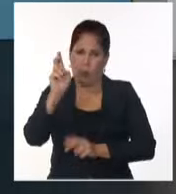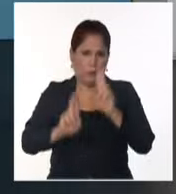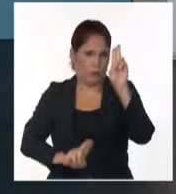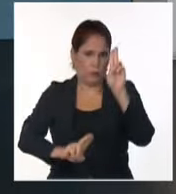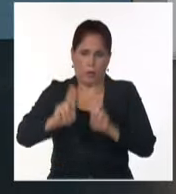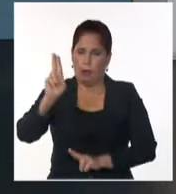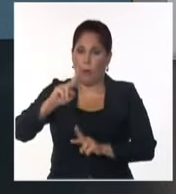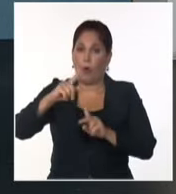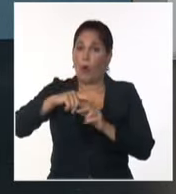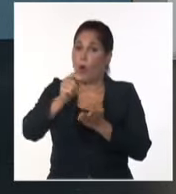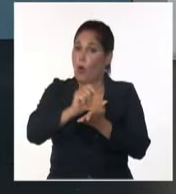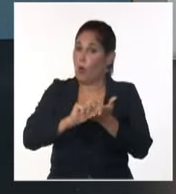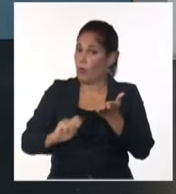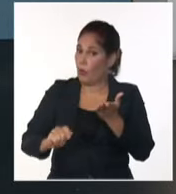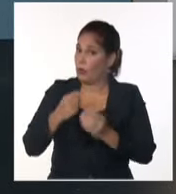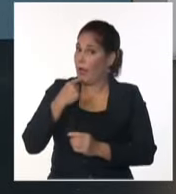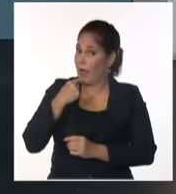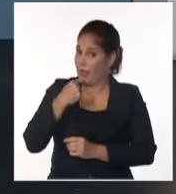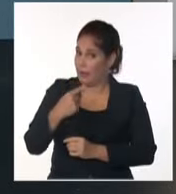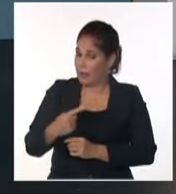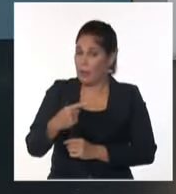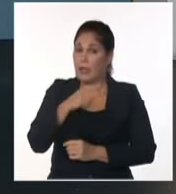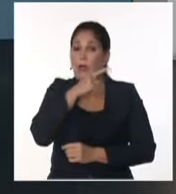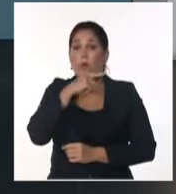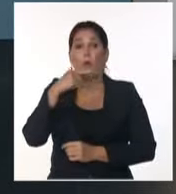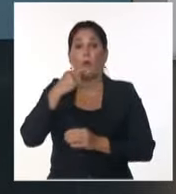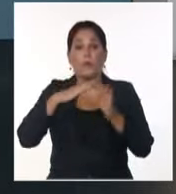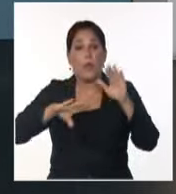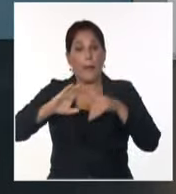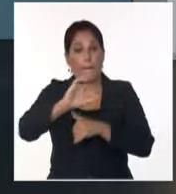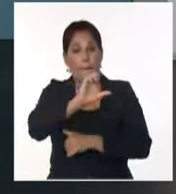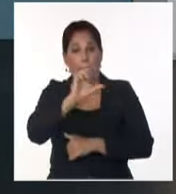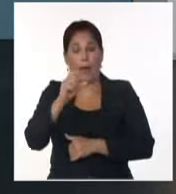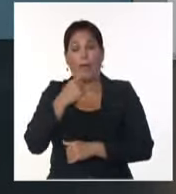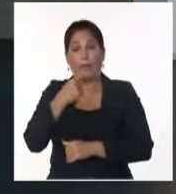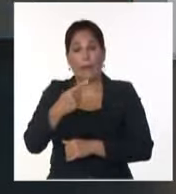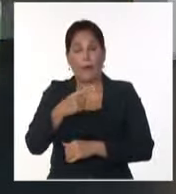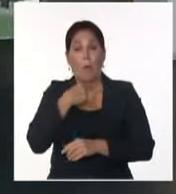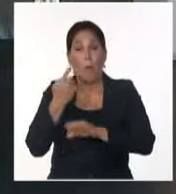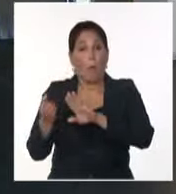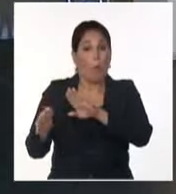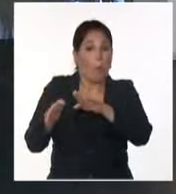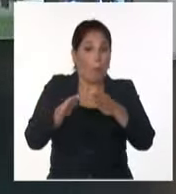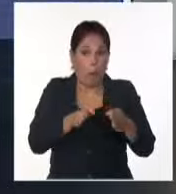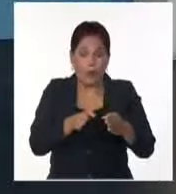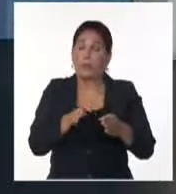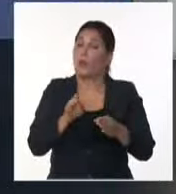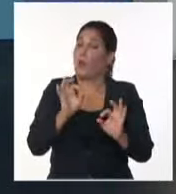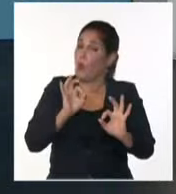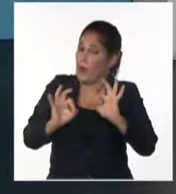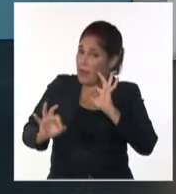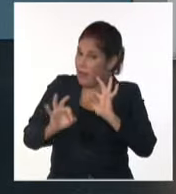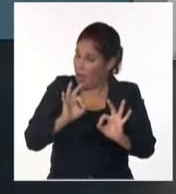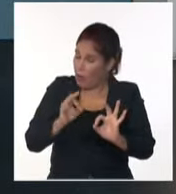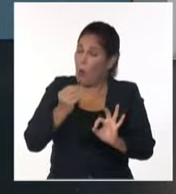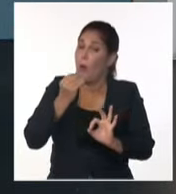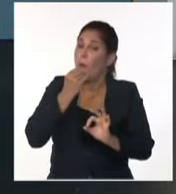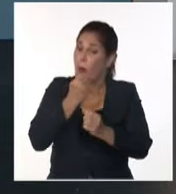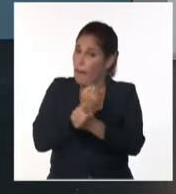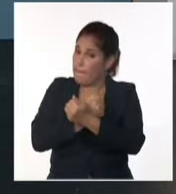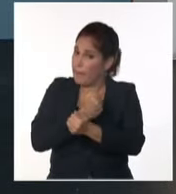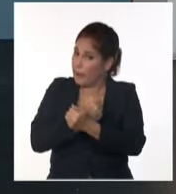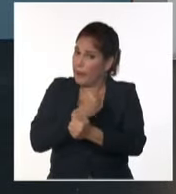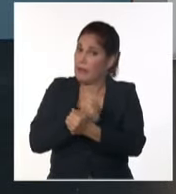La nota amplía que la cancillería rusa declaró que la muerte de Hassan Narralá puede tener consecuencias dramáticas aún